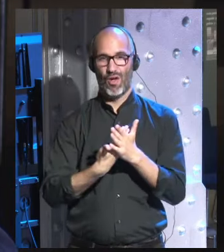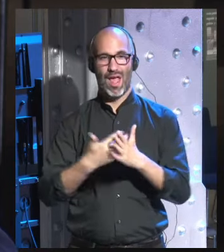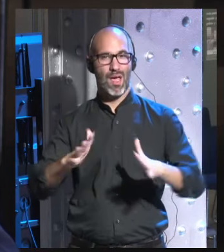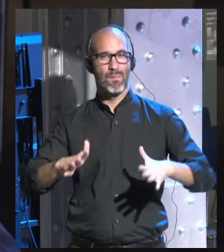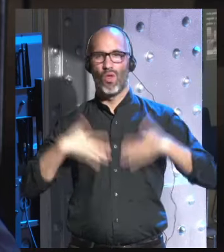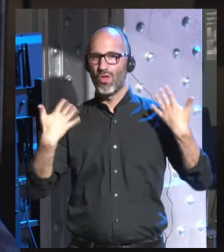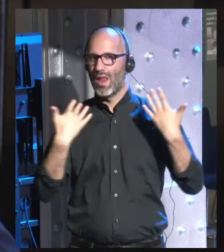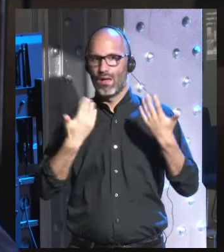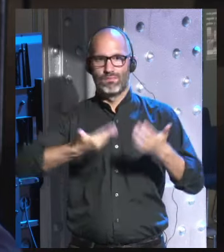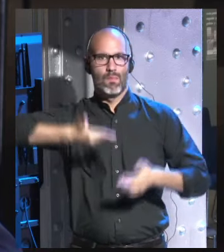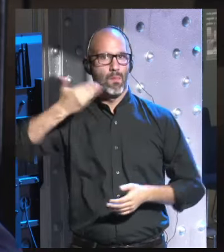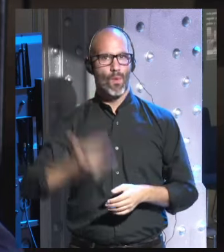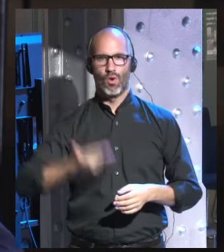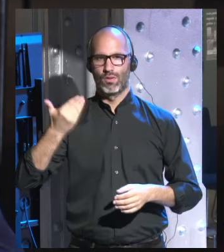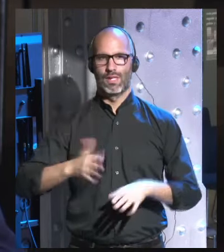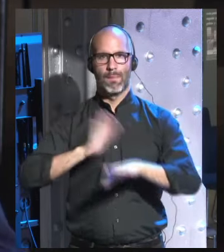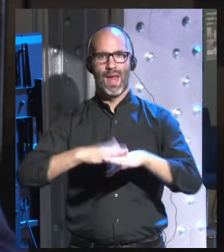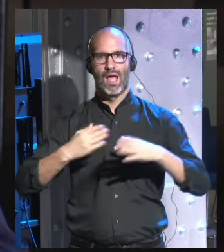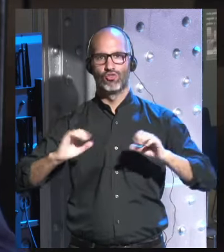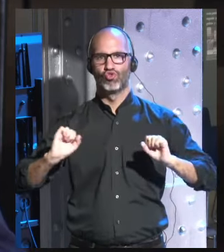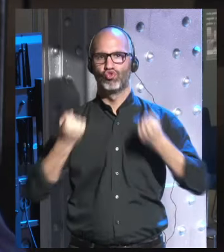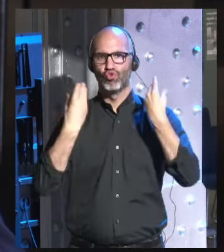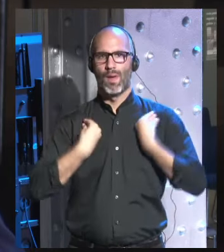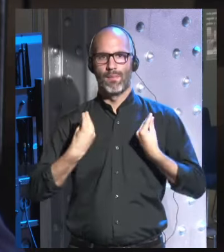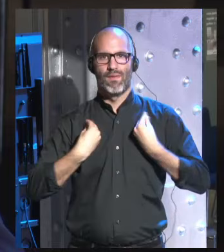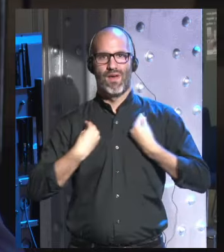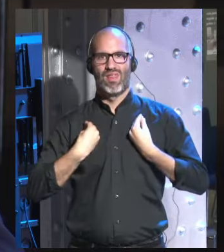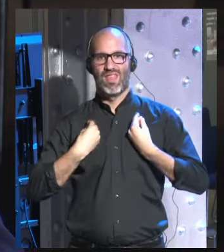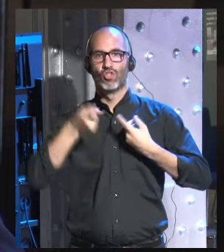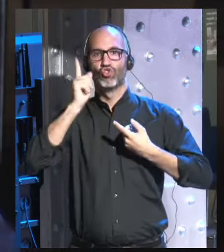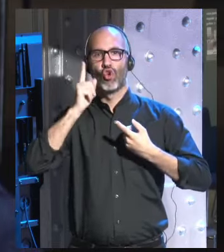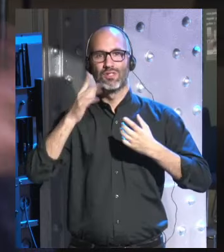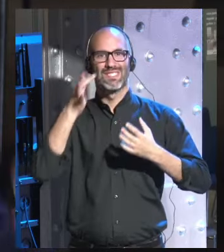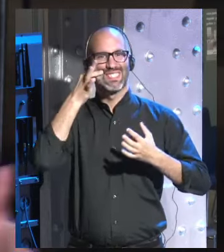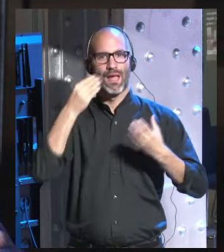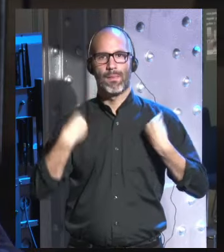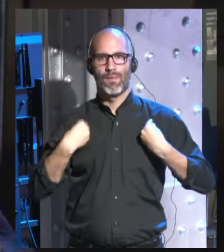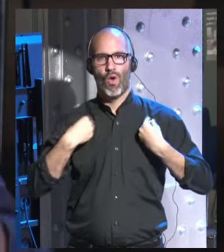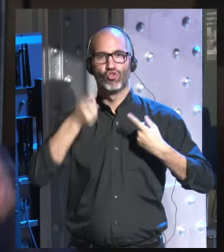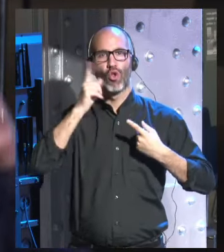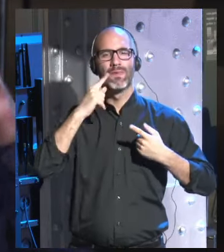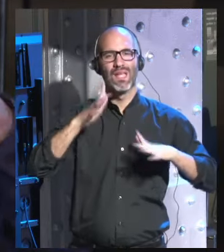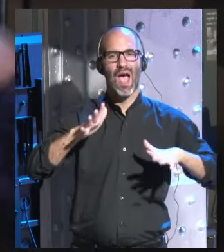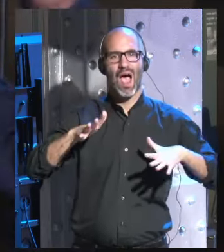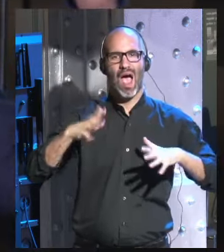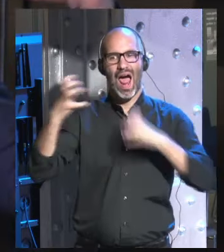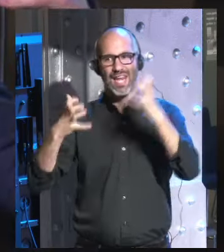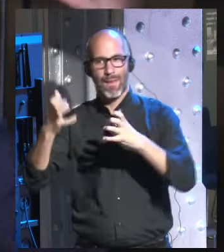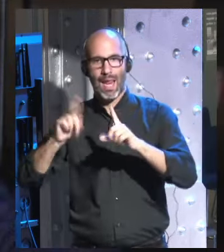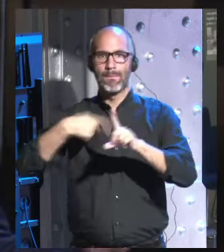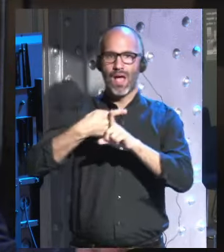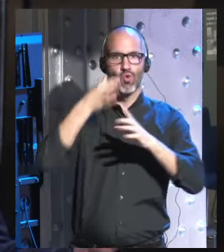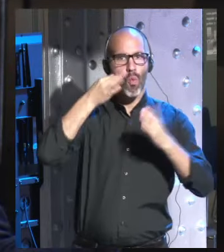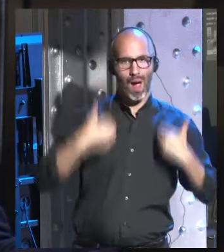vitales esenciales para la supervivencia de los animales no solo los humanos las personas a menudo imaginan